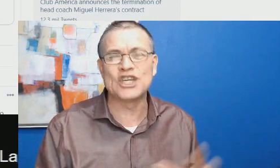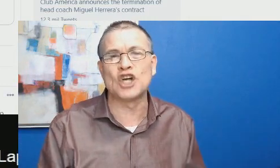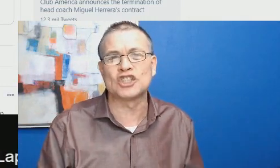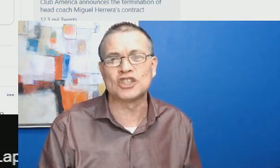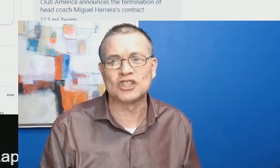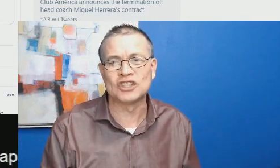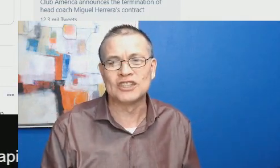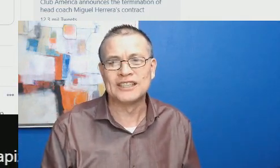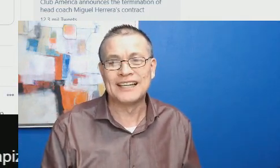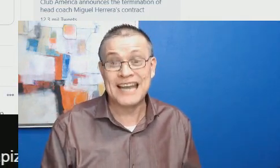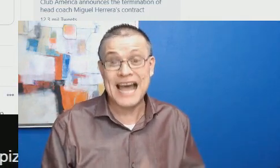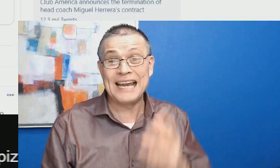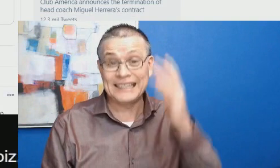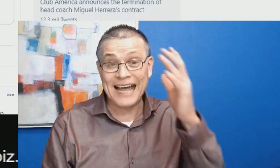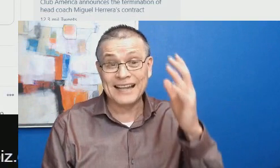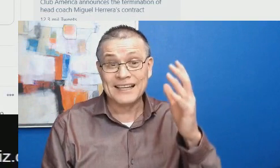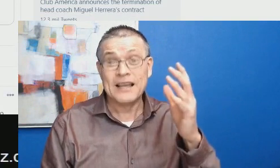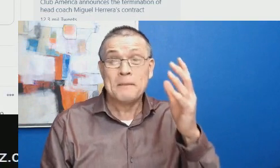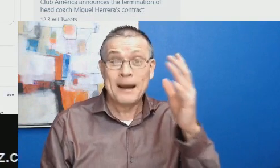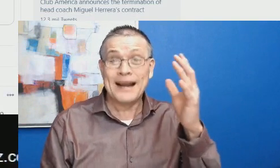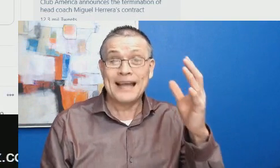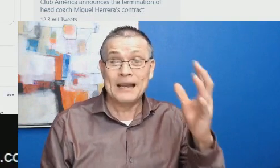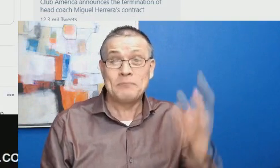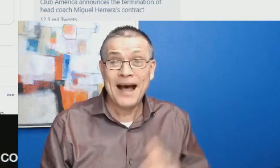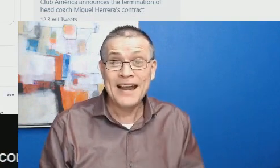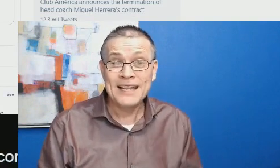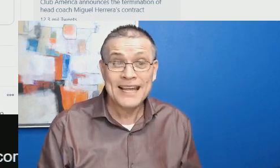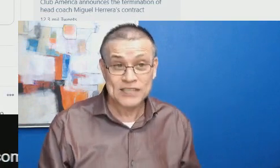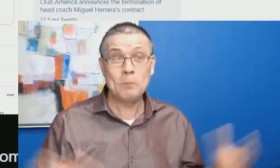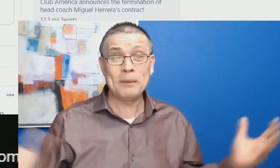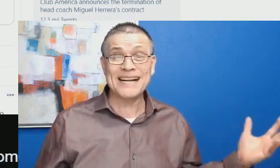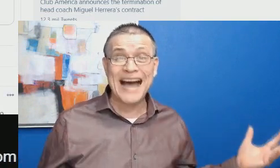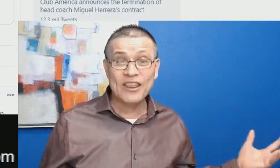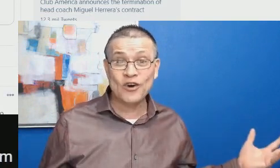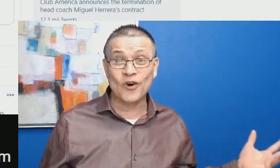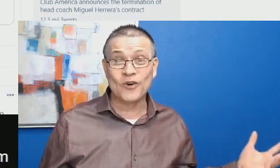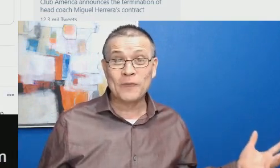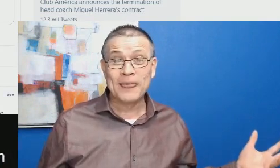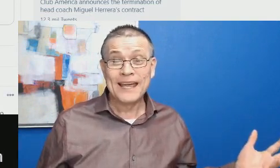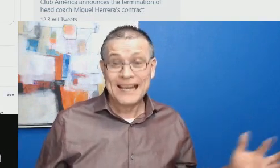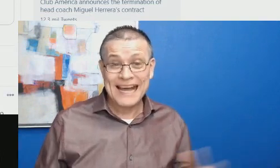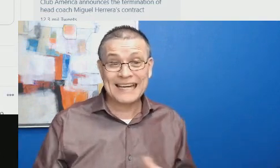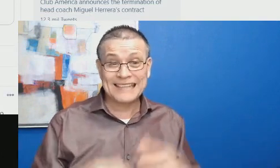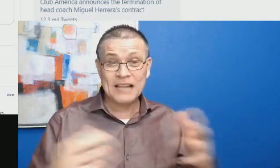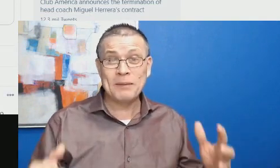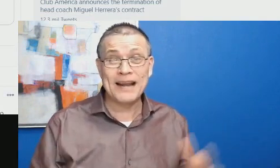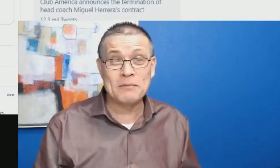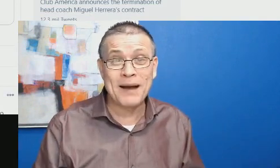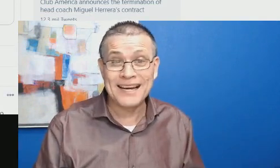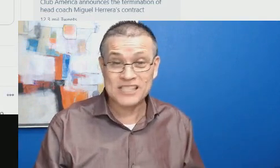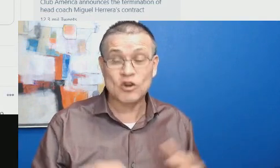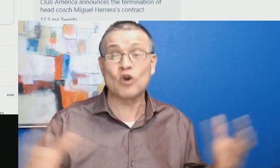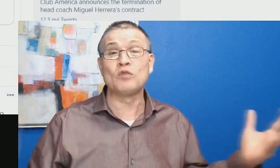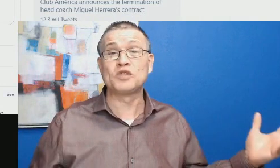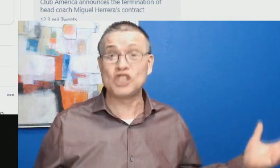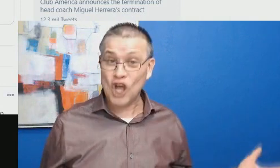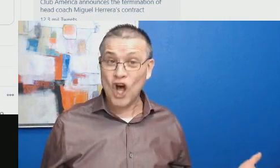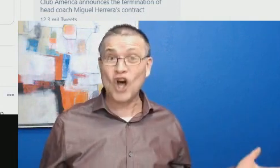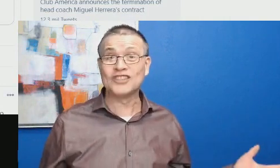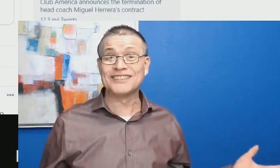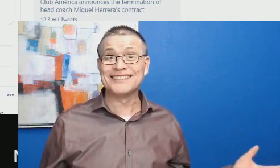quisquillosos. Lealtad para el pan es un pecado. Lealtad para el pan es